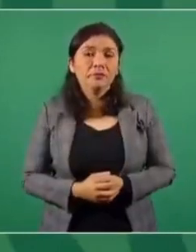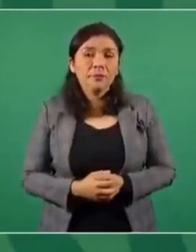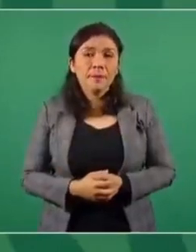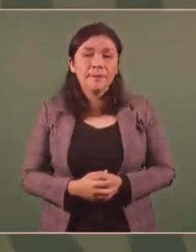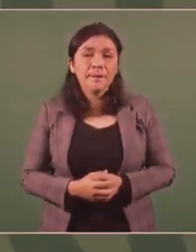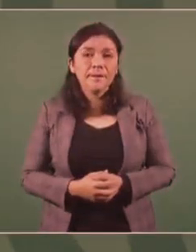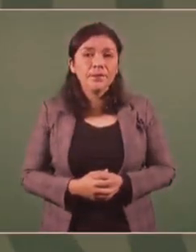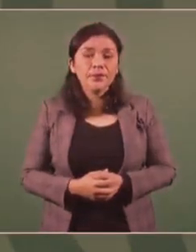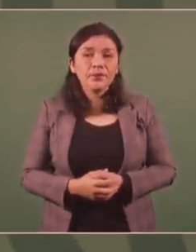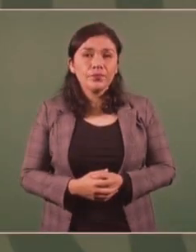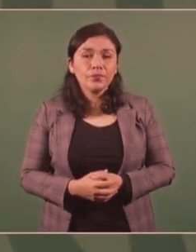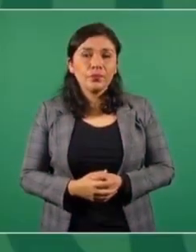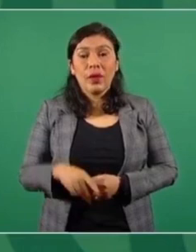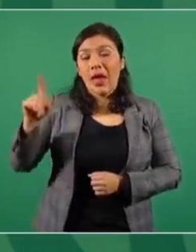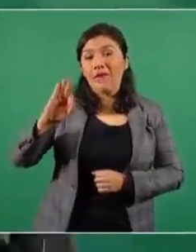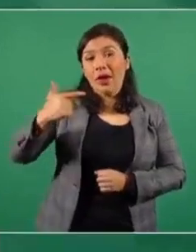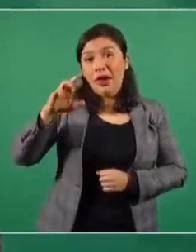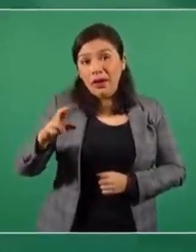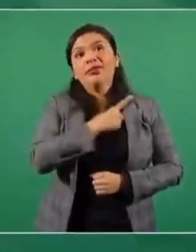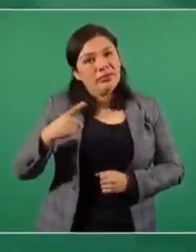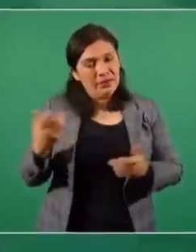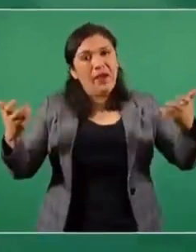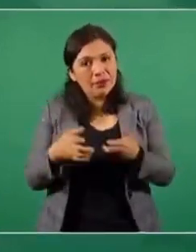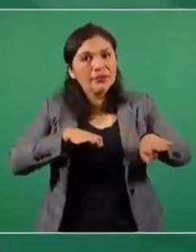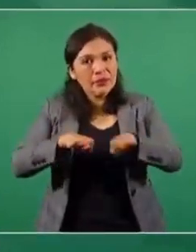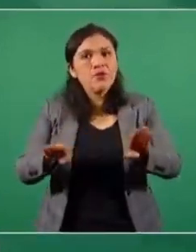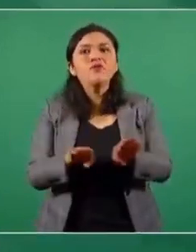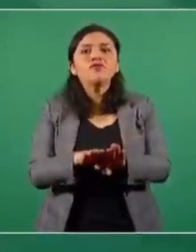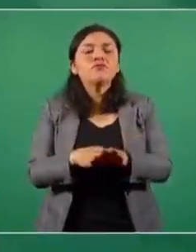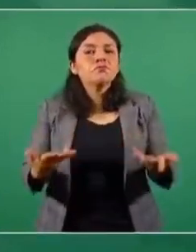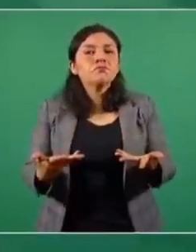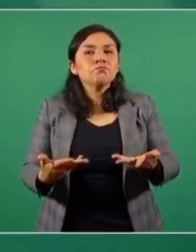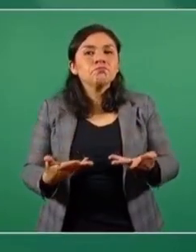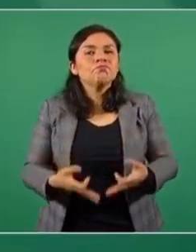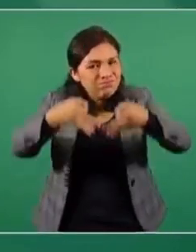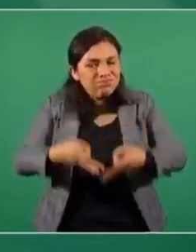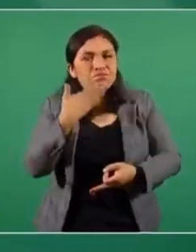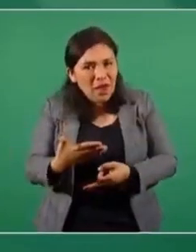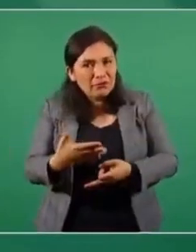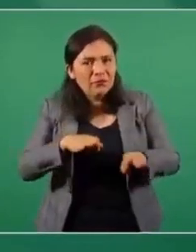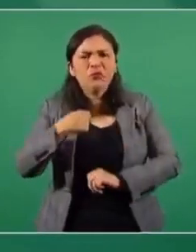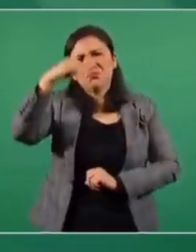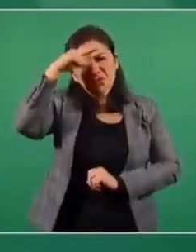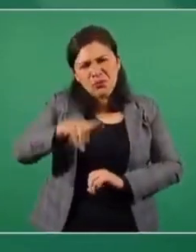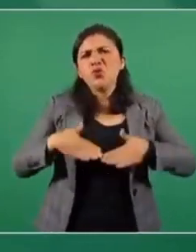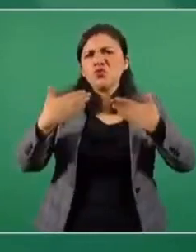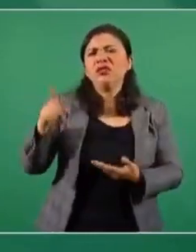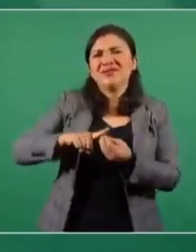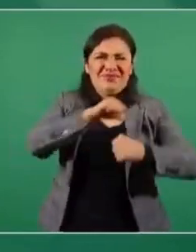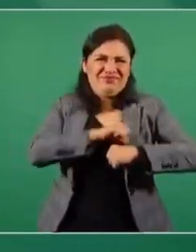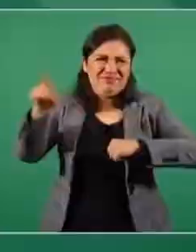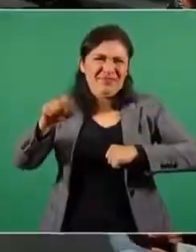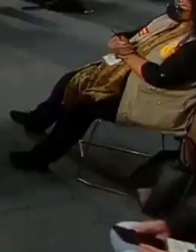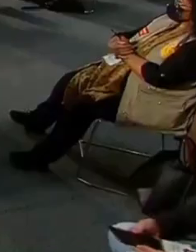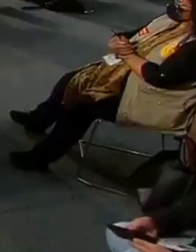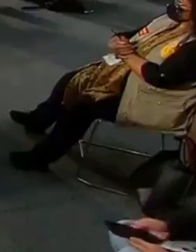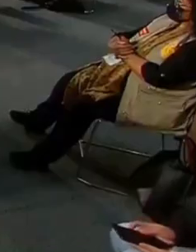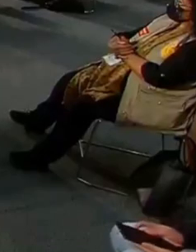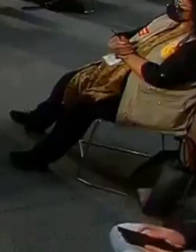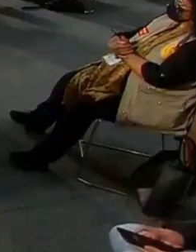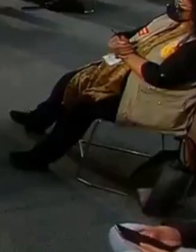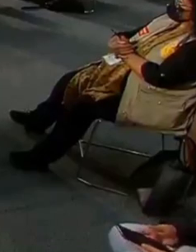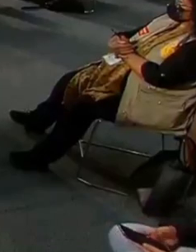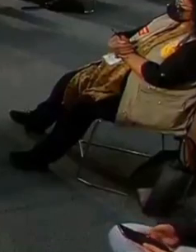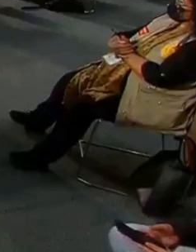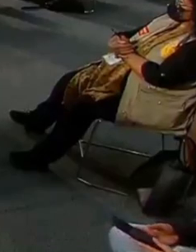y que la Fiscalía actúe con rectitud y le tengo confianza al fiscal, es lo que puedo comentar, a